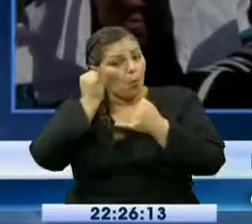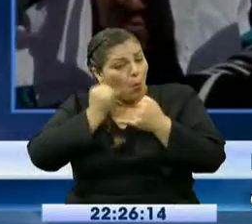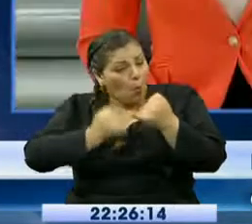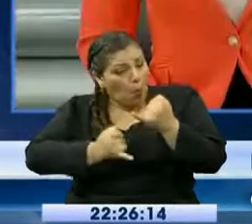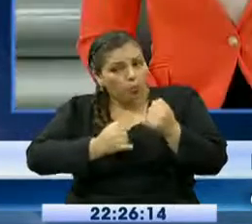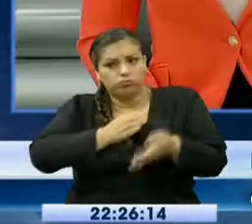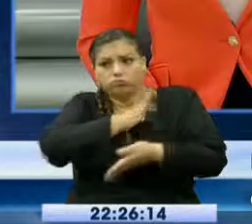y México. Gracias.